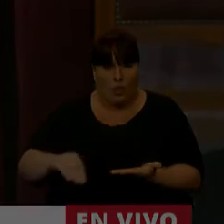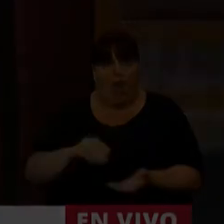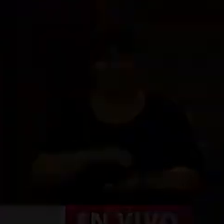Gutiérrez.